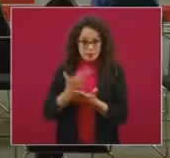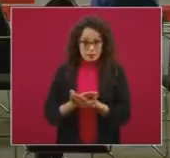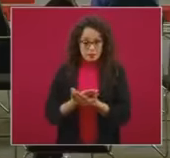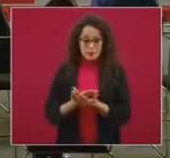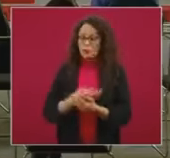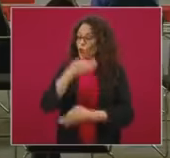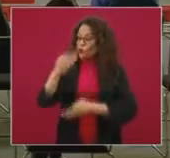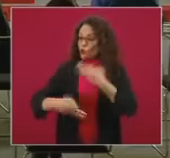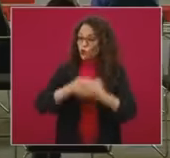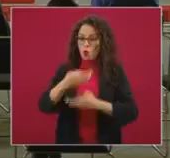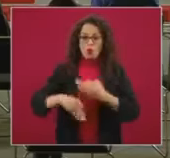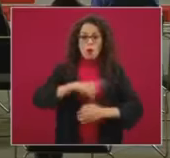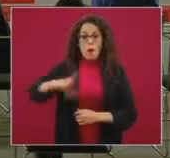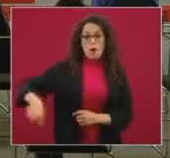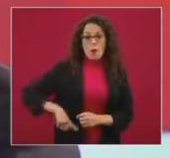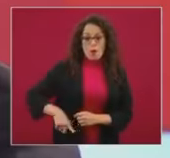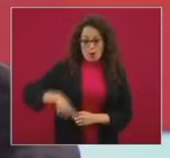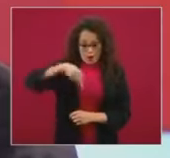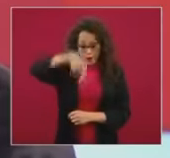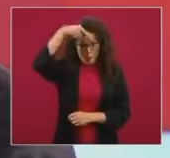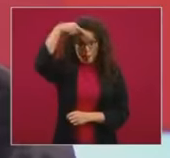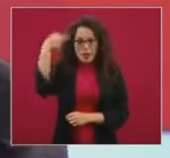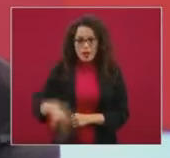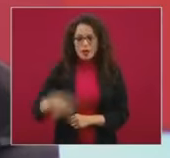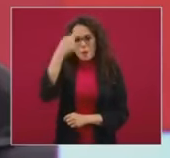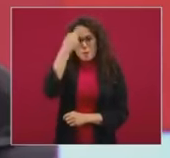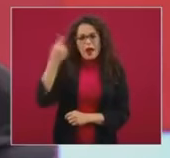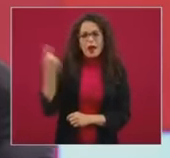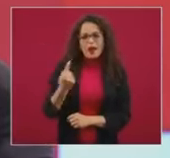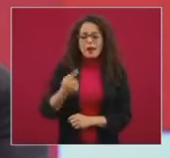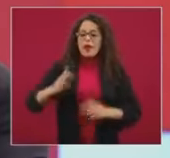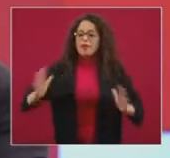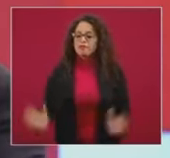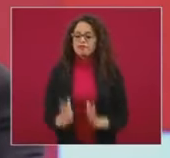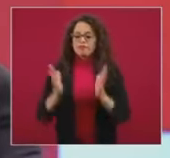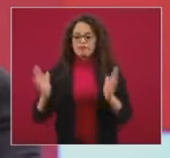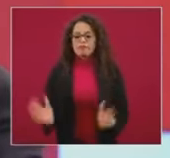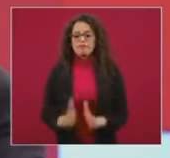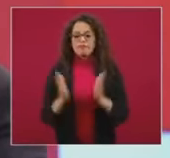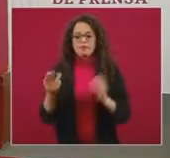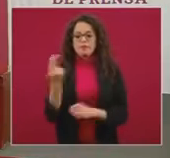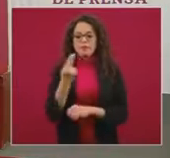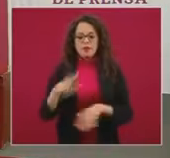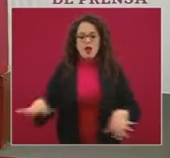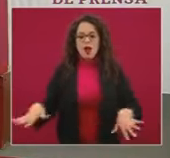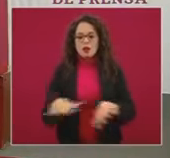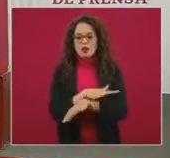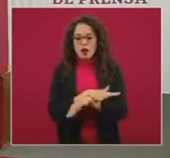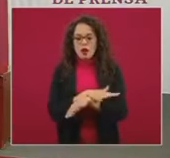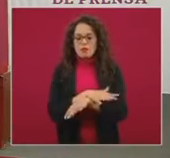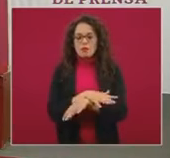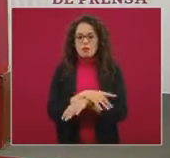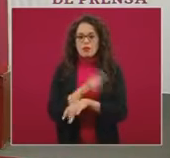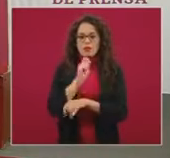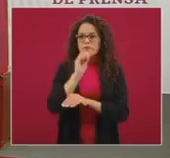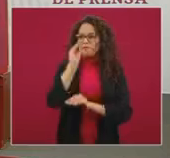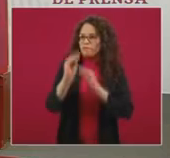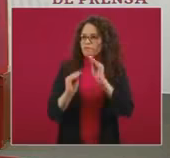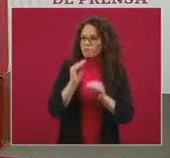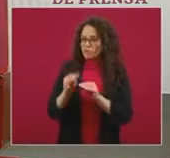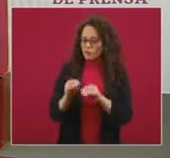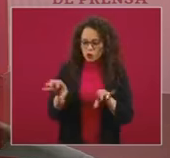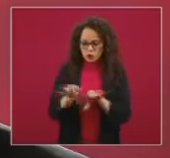gobierno mexicano para impulsar los cambios estructurales en lo que se produce,